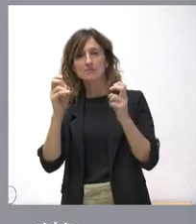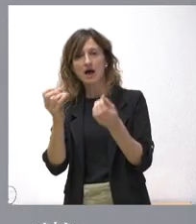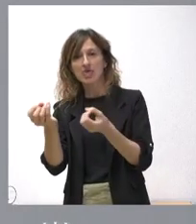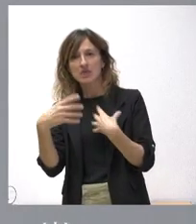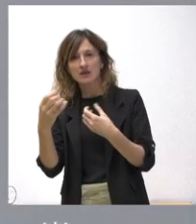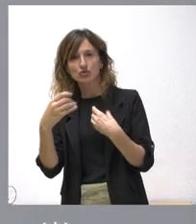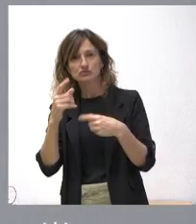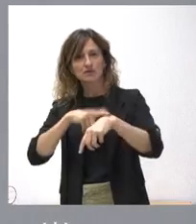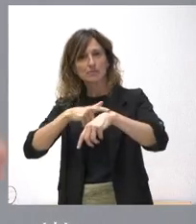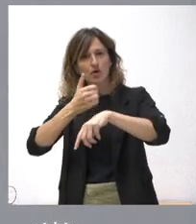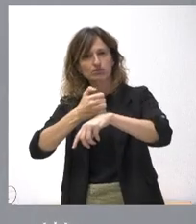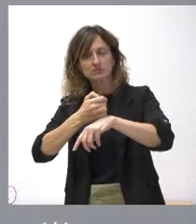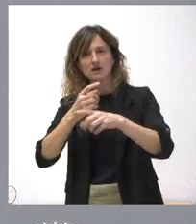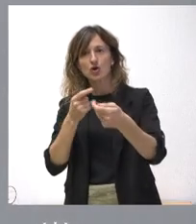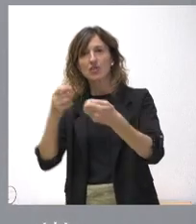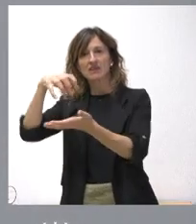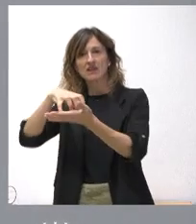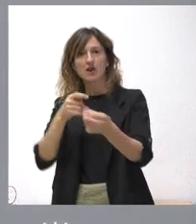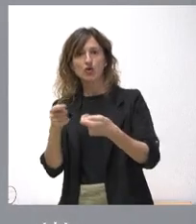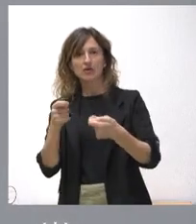tiempo real con la central de coordinación.